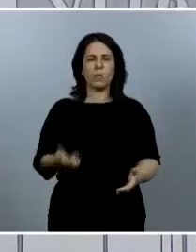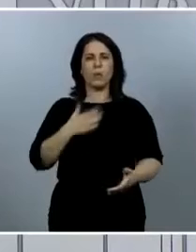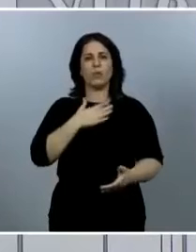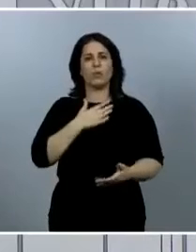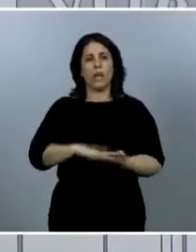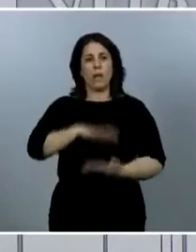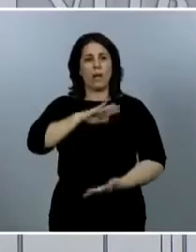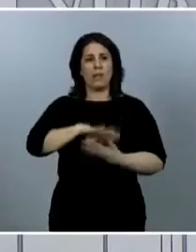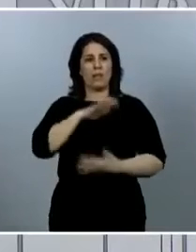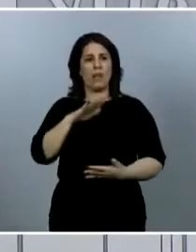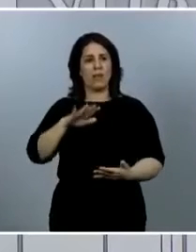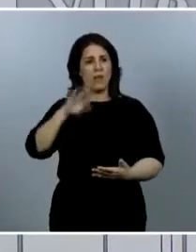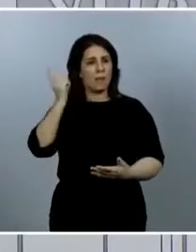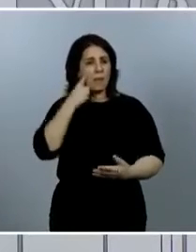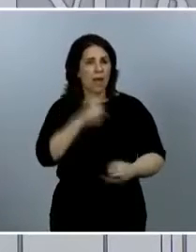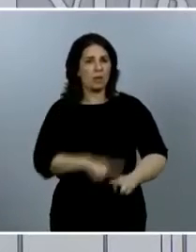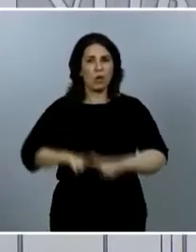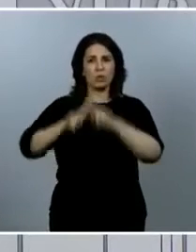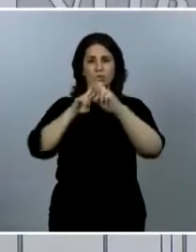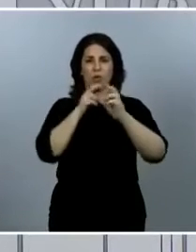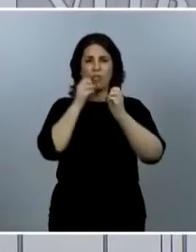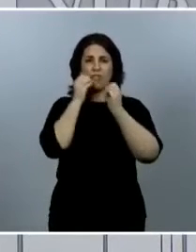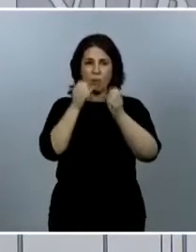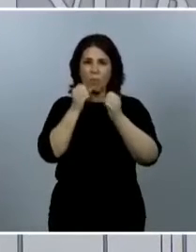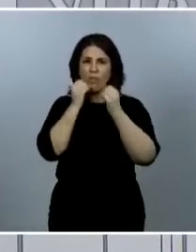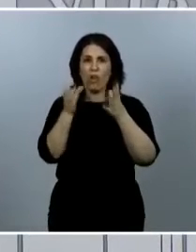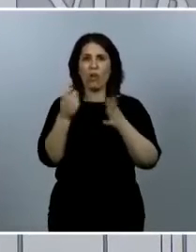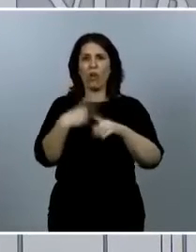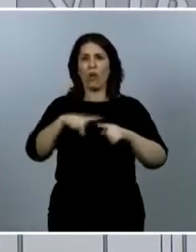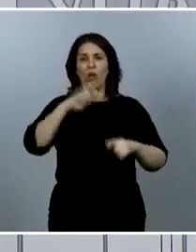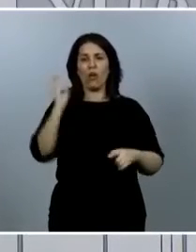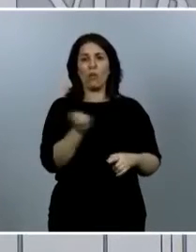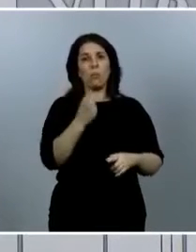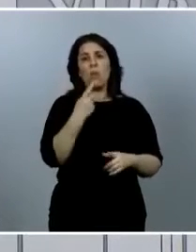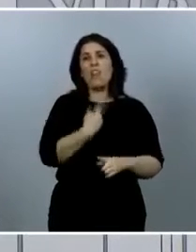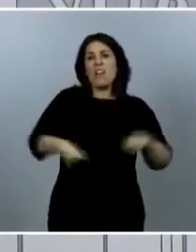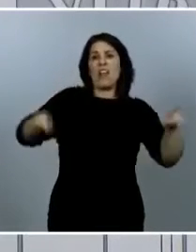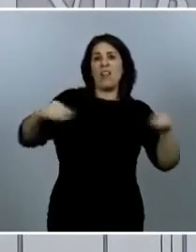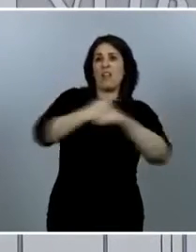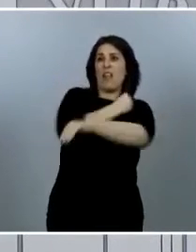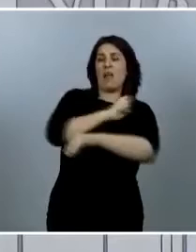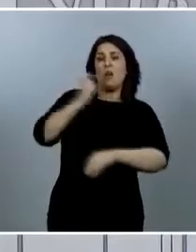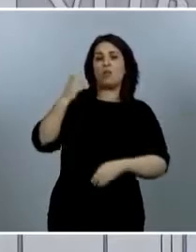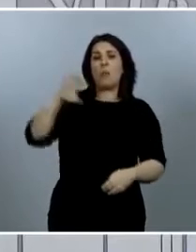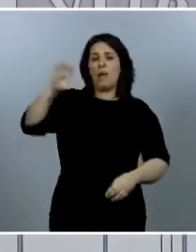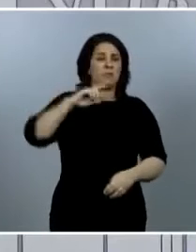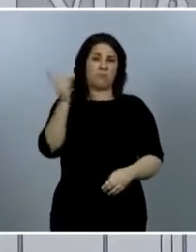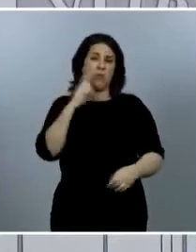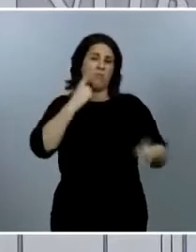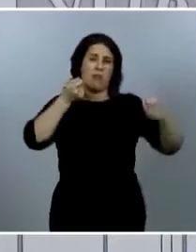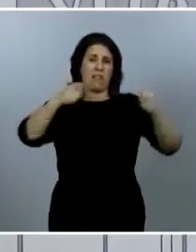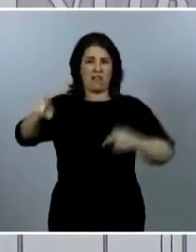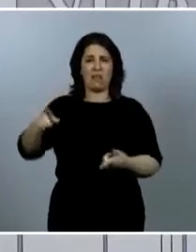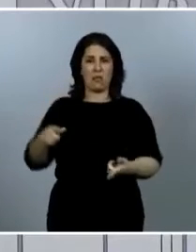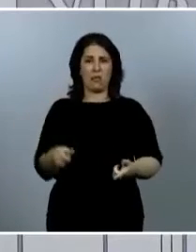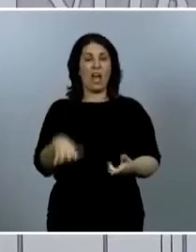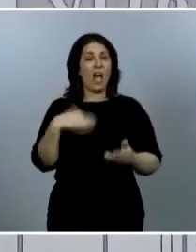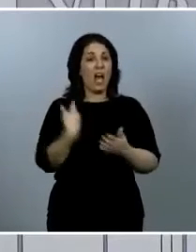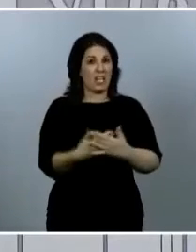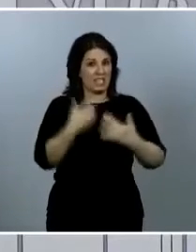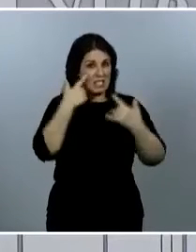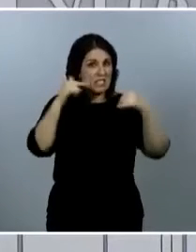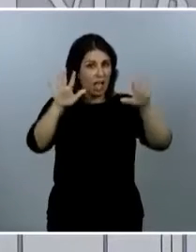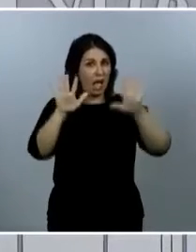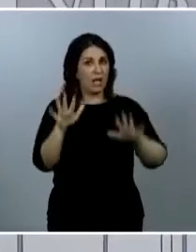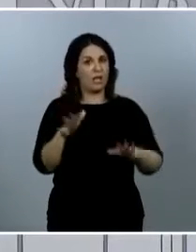nuestra capacidad de información no es muy diferente a las de otros países. En algún momento hemos podido pecar, fíjense lo que voy a decir, incluso de exceso de